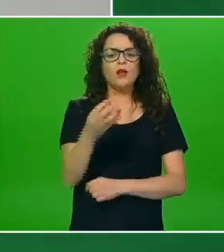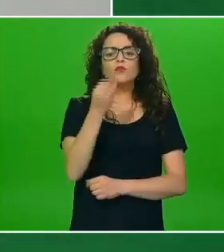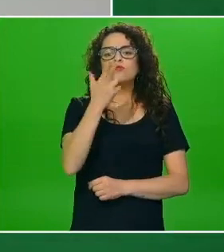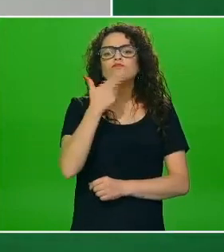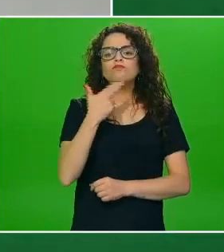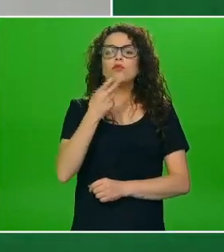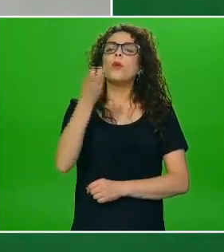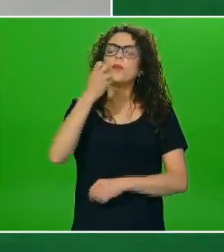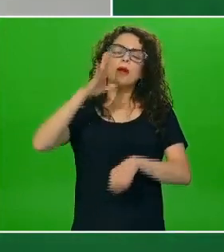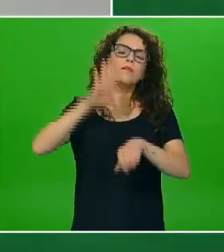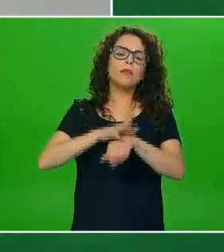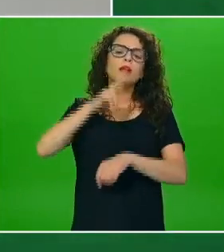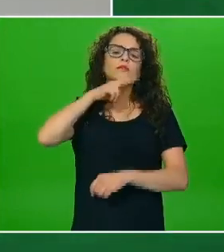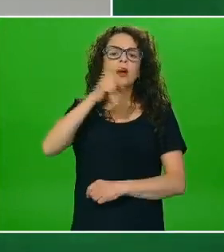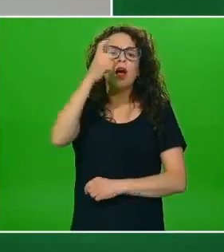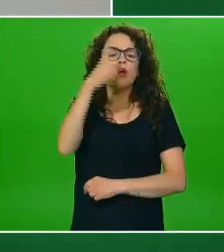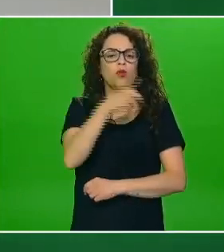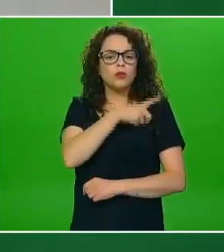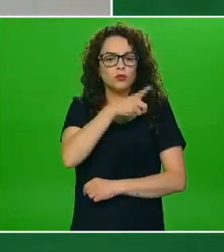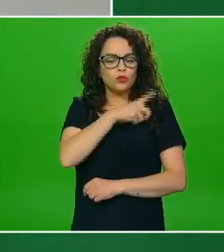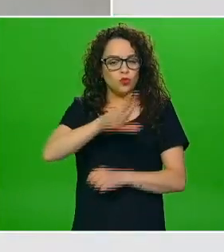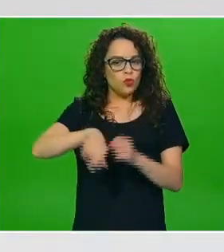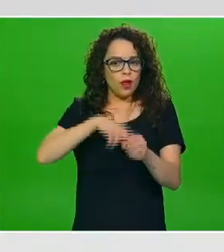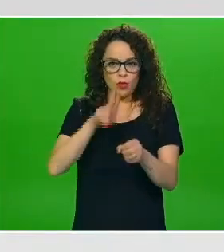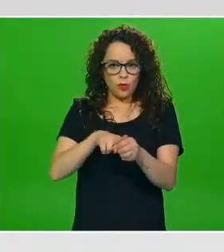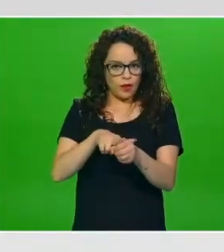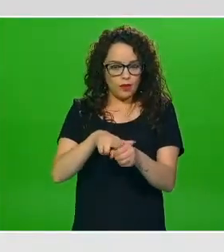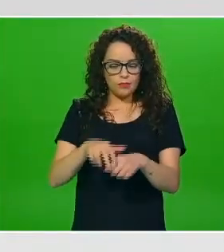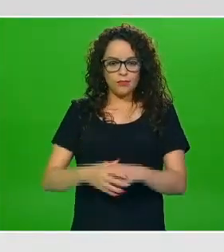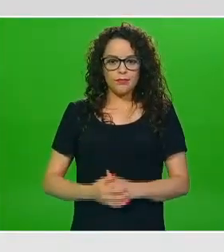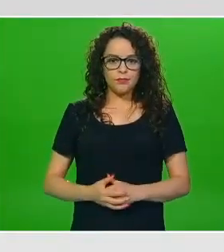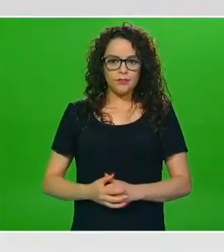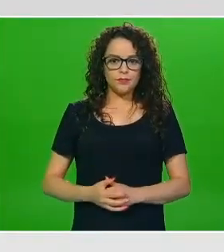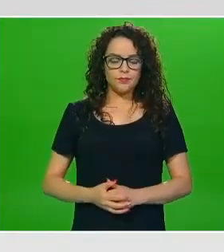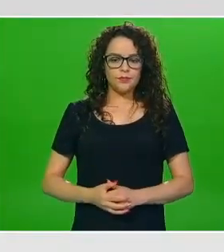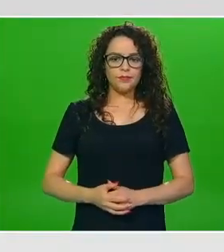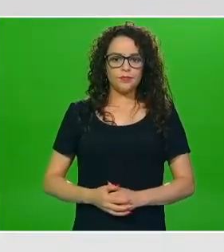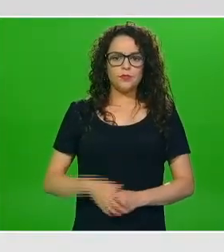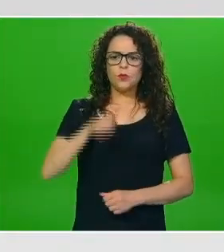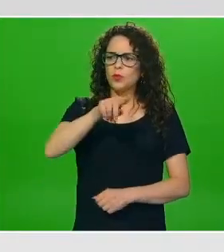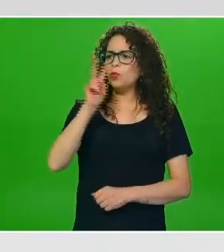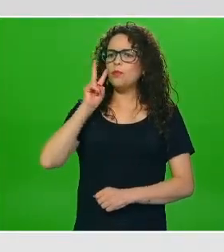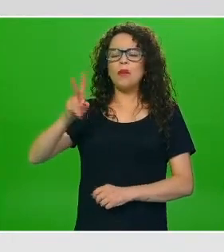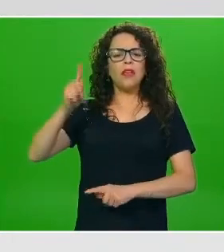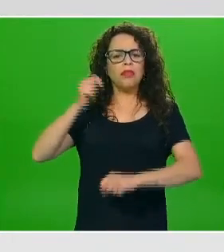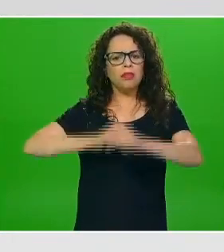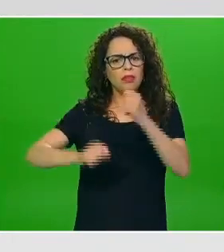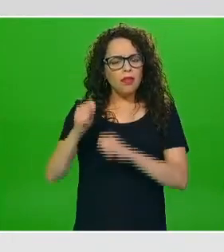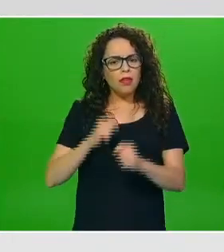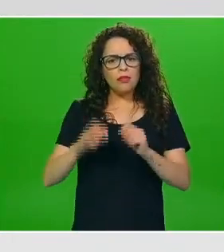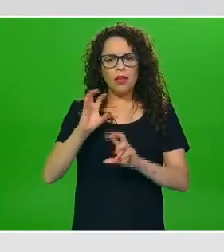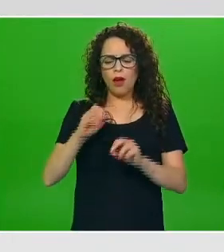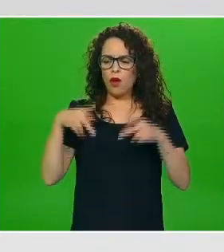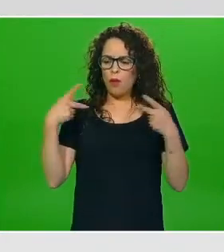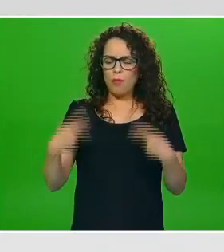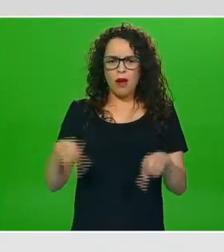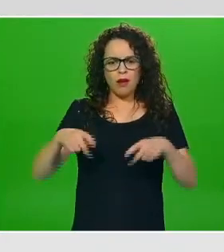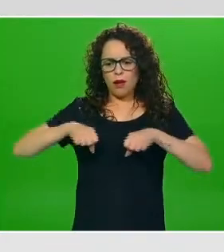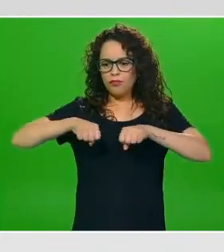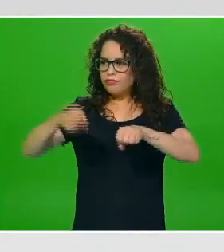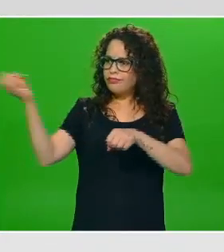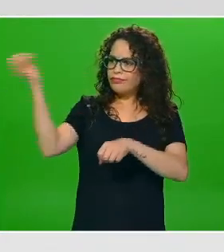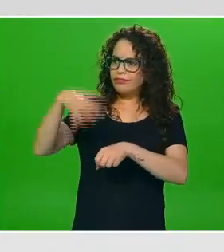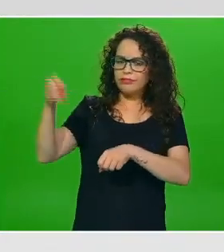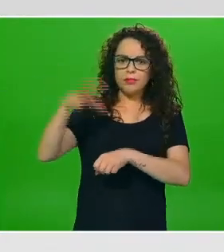agua simple agua natural de hecho si han visto en la tienda o en el supermercado la gran mayoría de estas